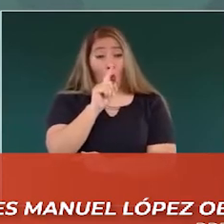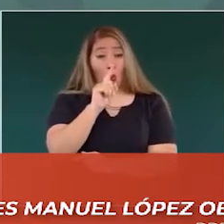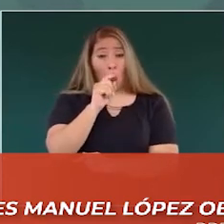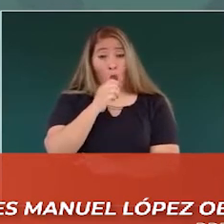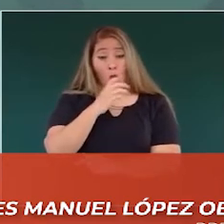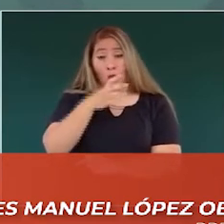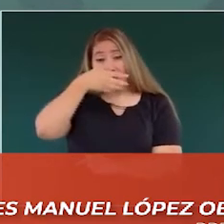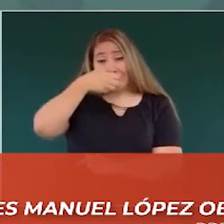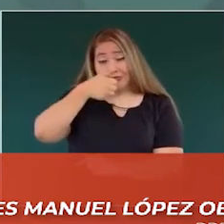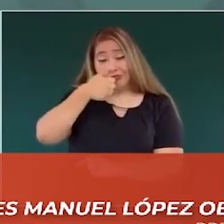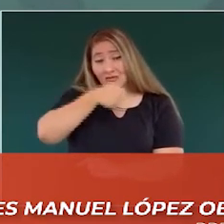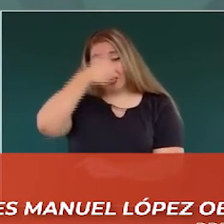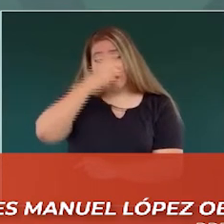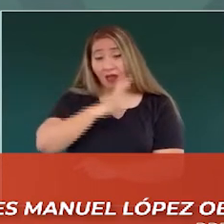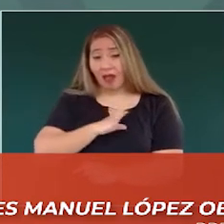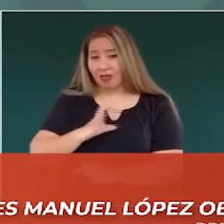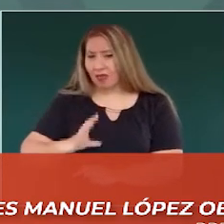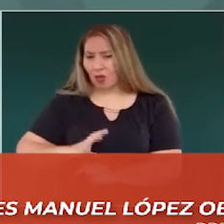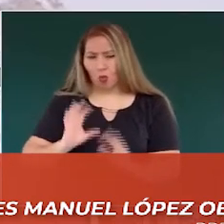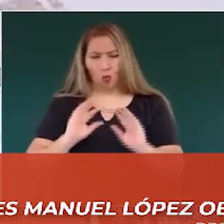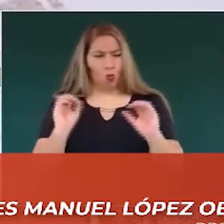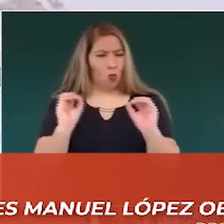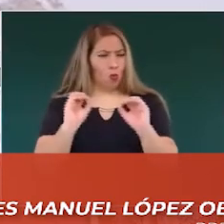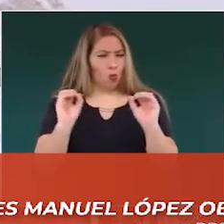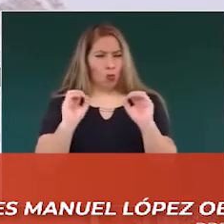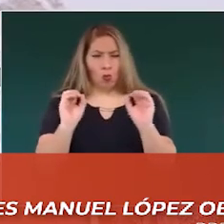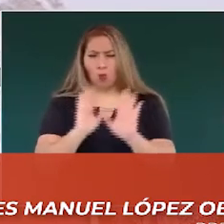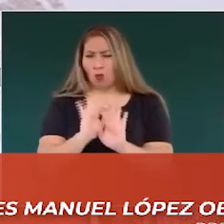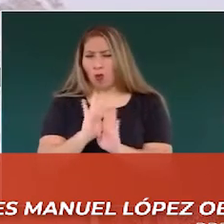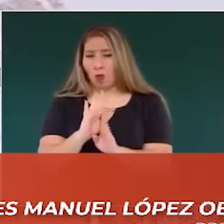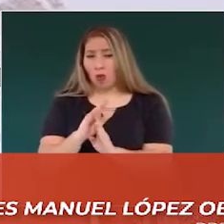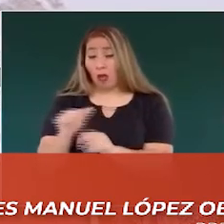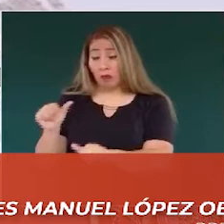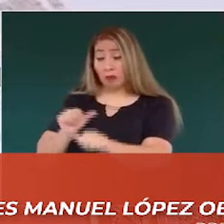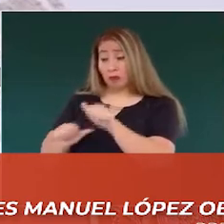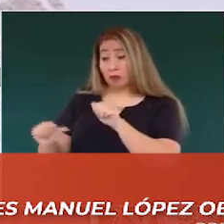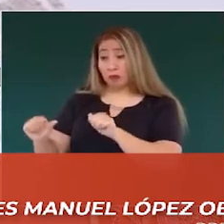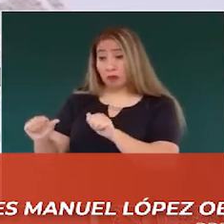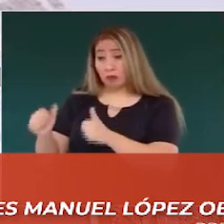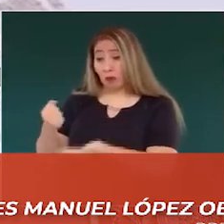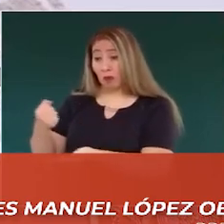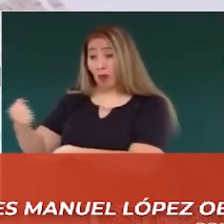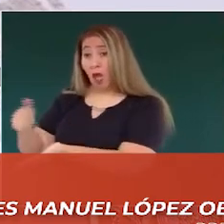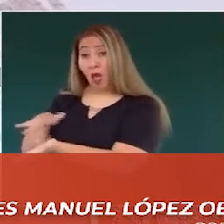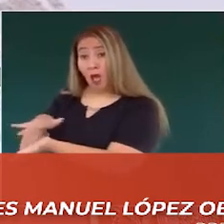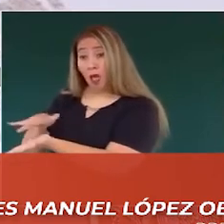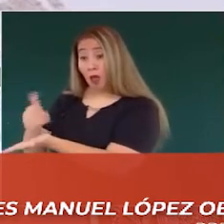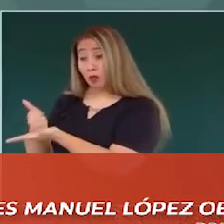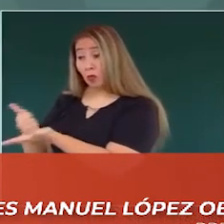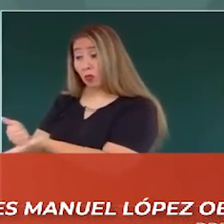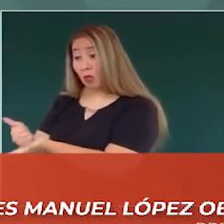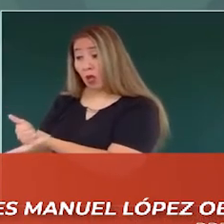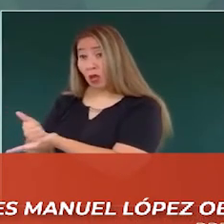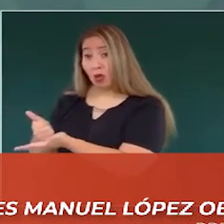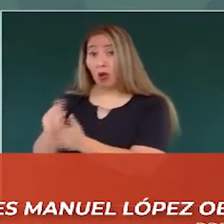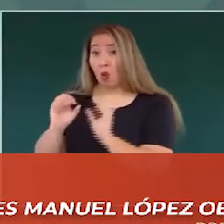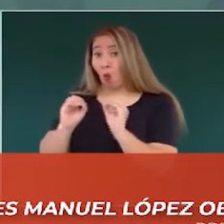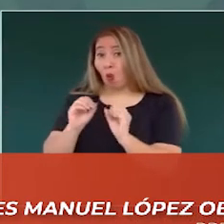que no se compren los votos, que no haya carreos,